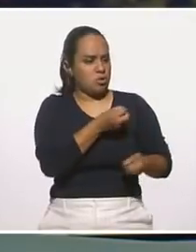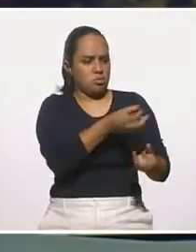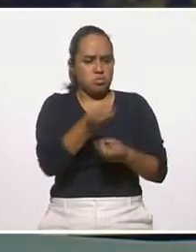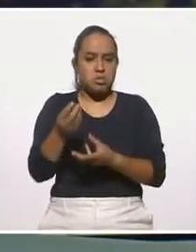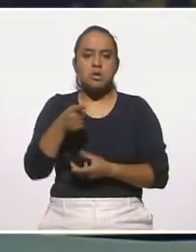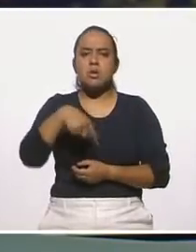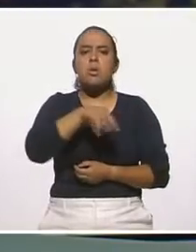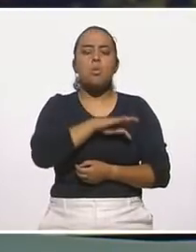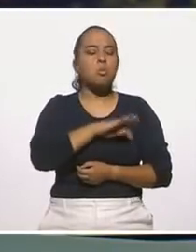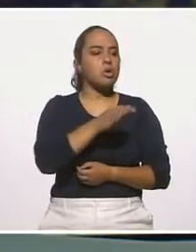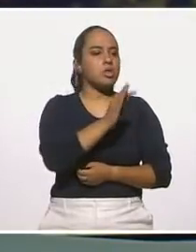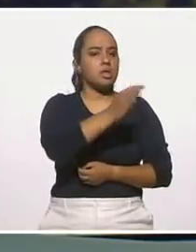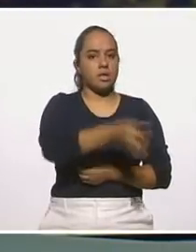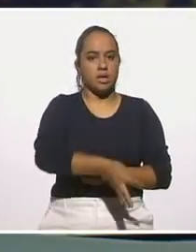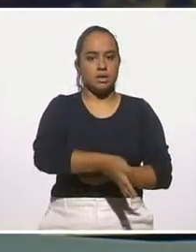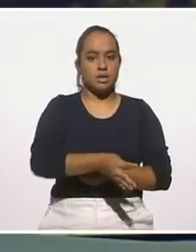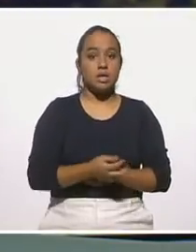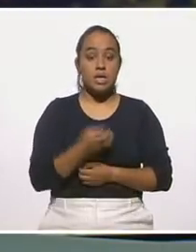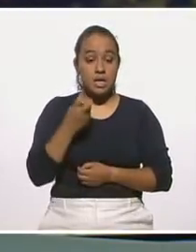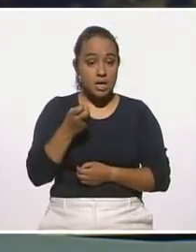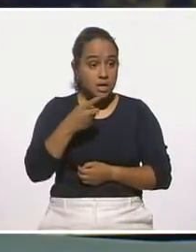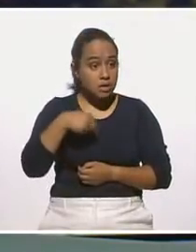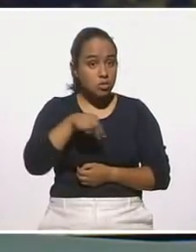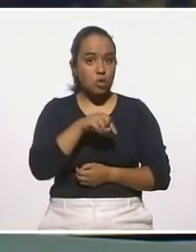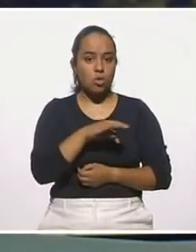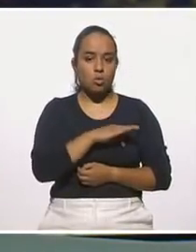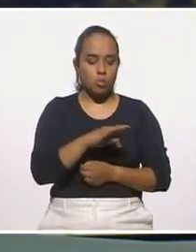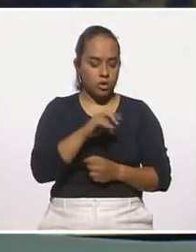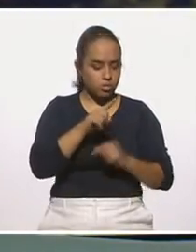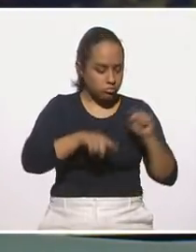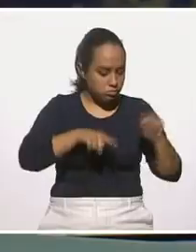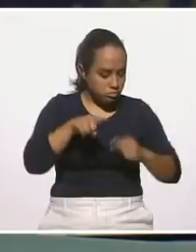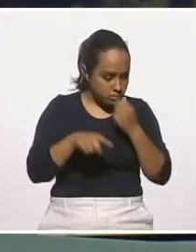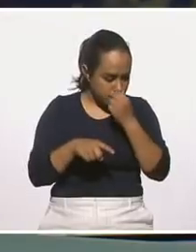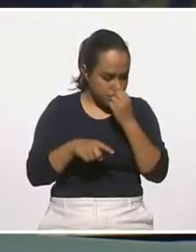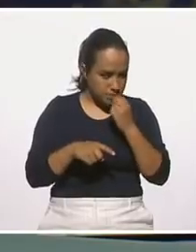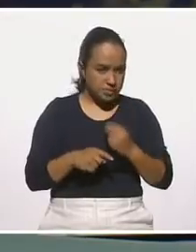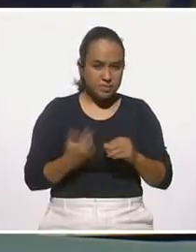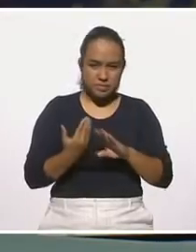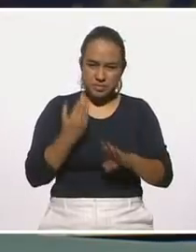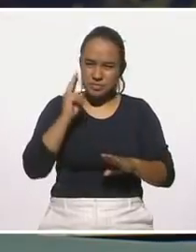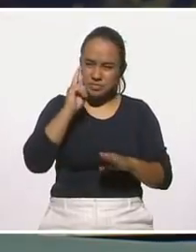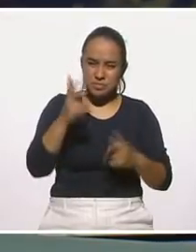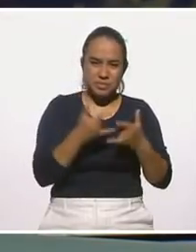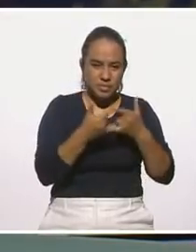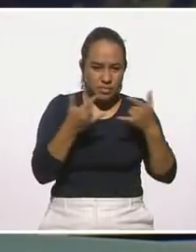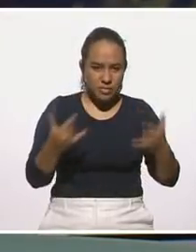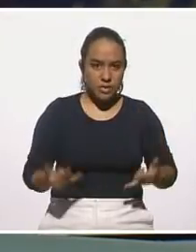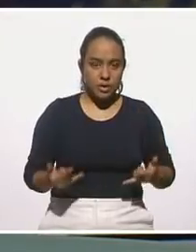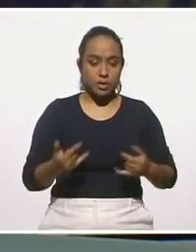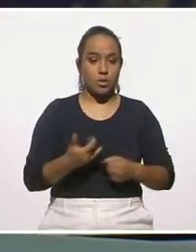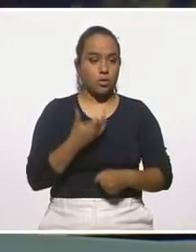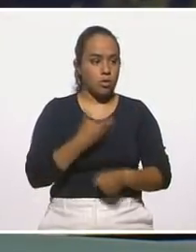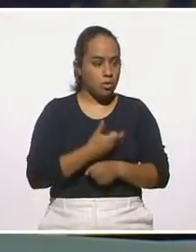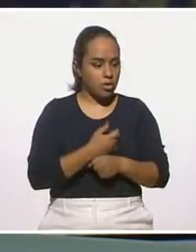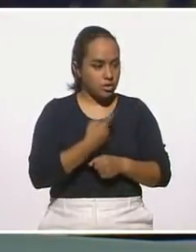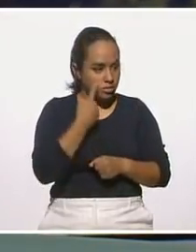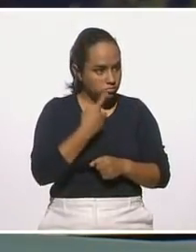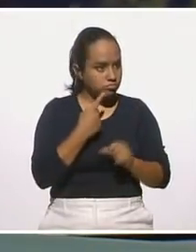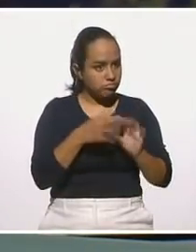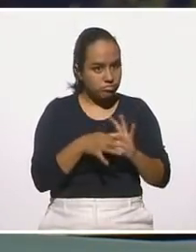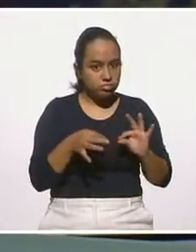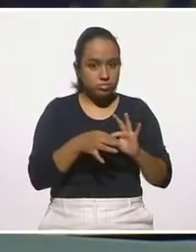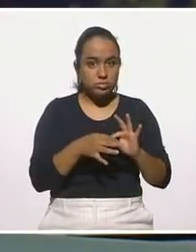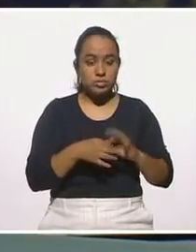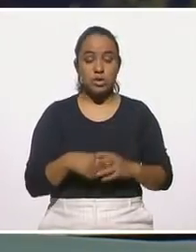resiliente. Y eso también es una forma de que nosotros podamos ir midiendo esto, ¿no? O sea, lo que vimos en los testimonios, lo que hemos visto aquí, yo creo que